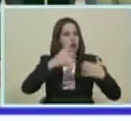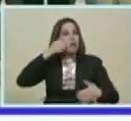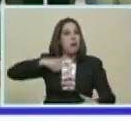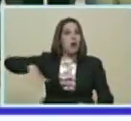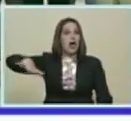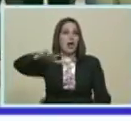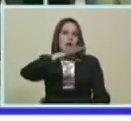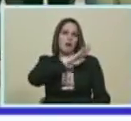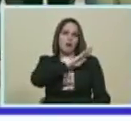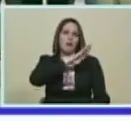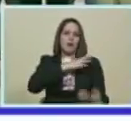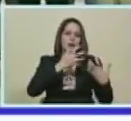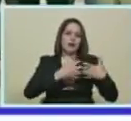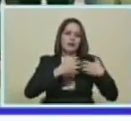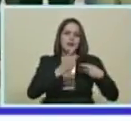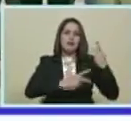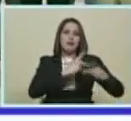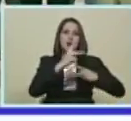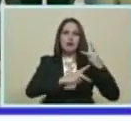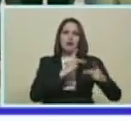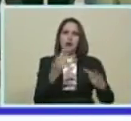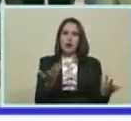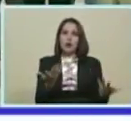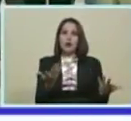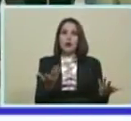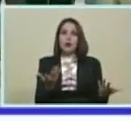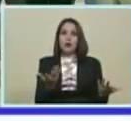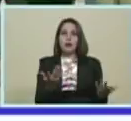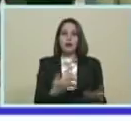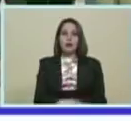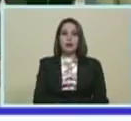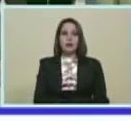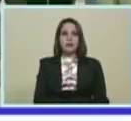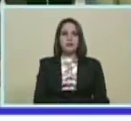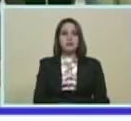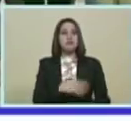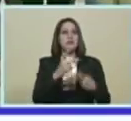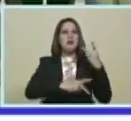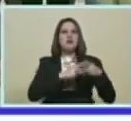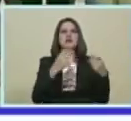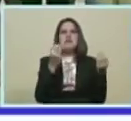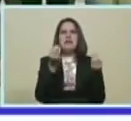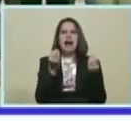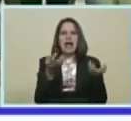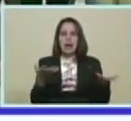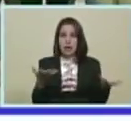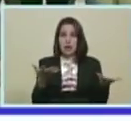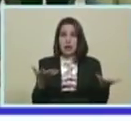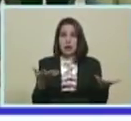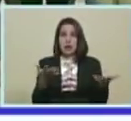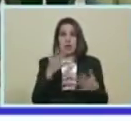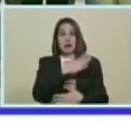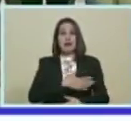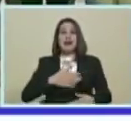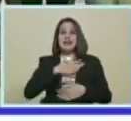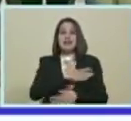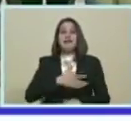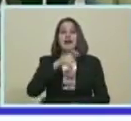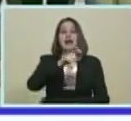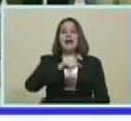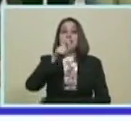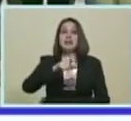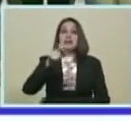el propio Pueblo empoderado El propio pueblo Produciendo Y produciendo Para que Para satisfacer Las